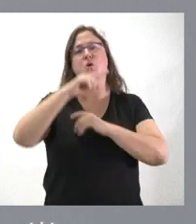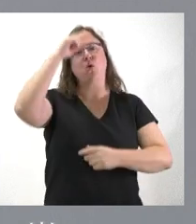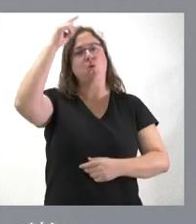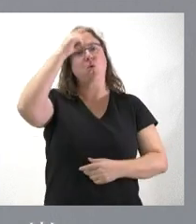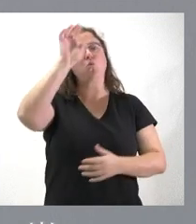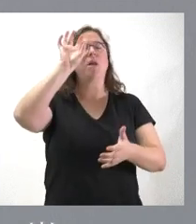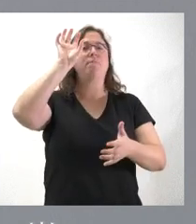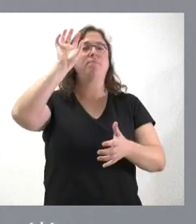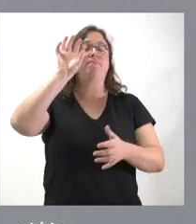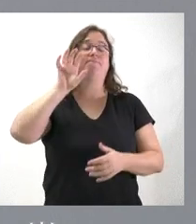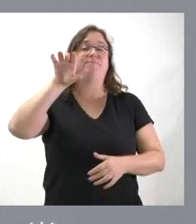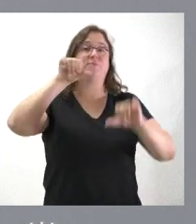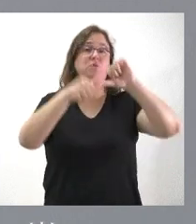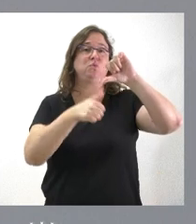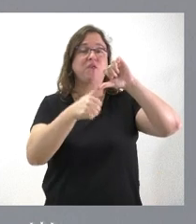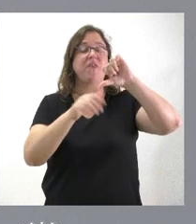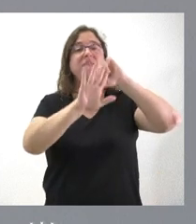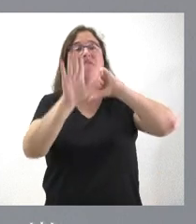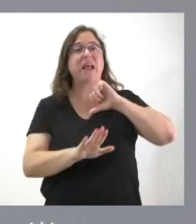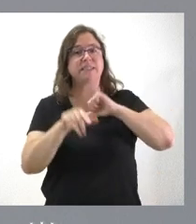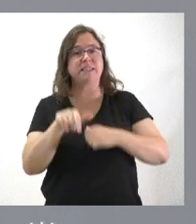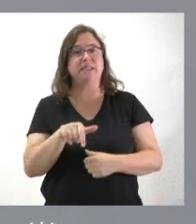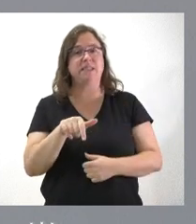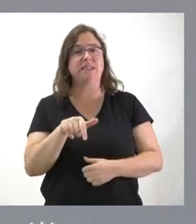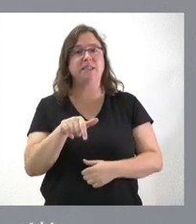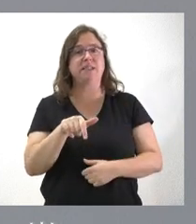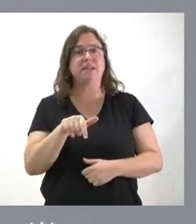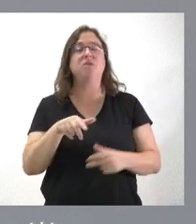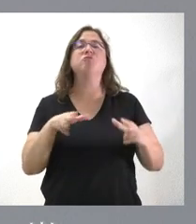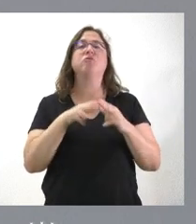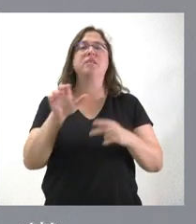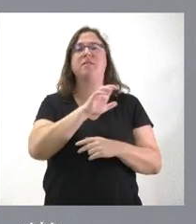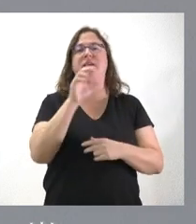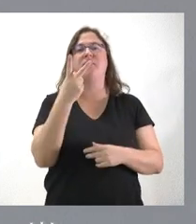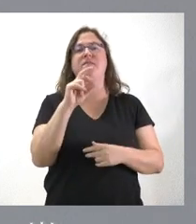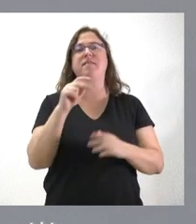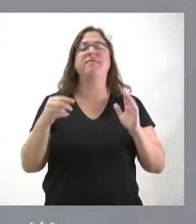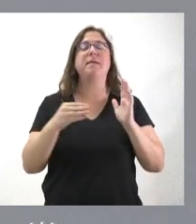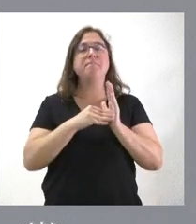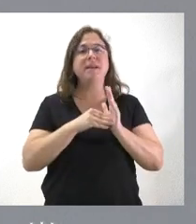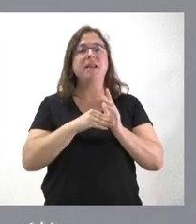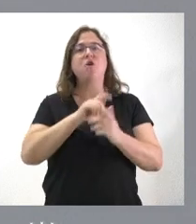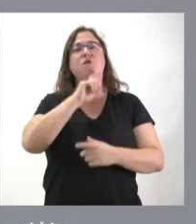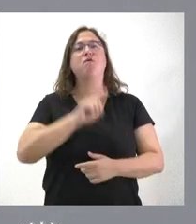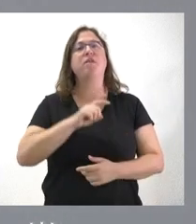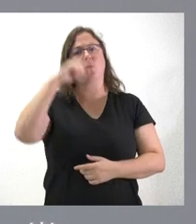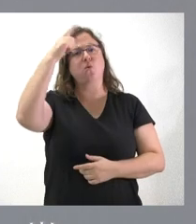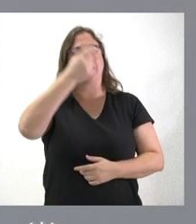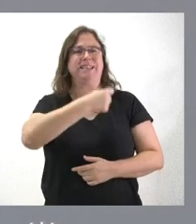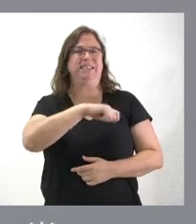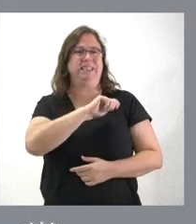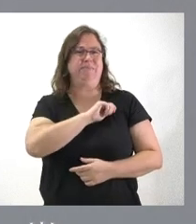sudamericano-brasil en la sociedad española. 20.000 euros a la Fundación Cultural Español